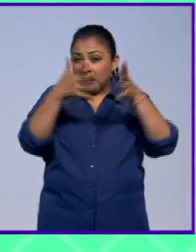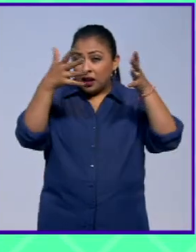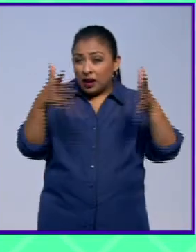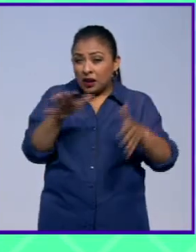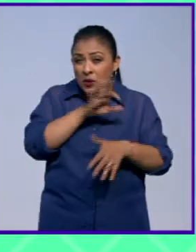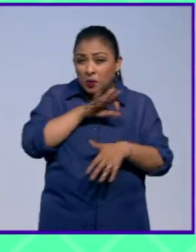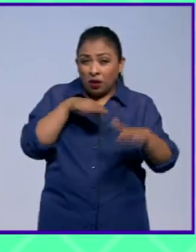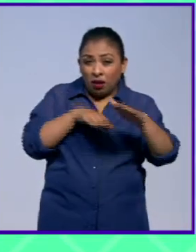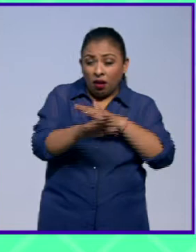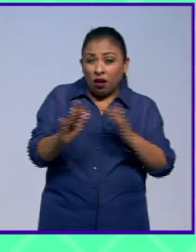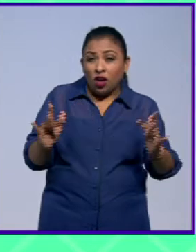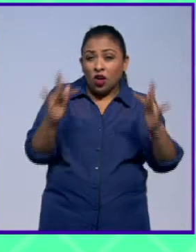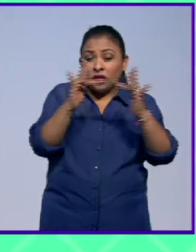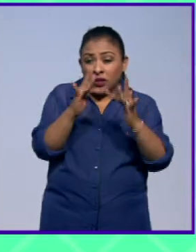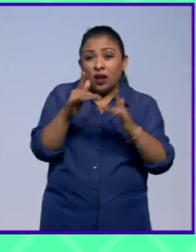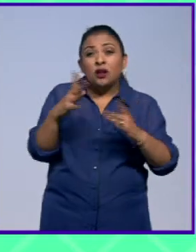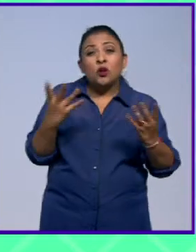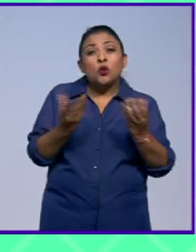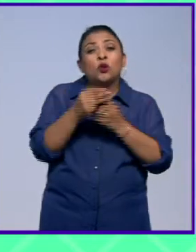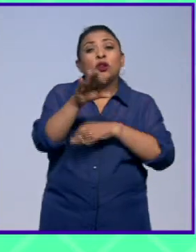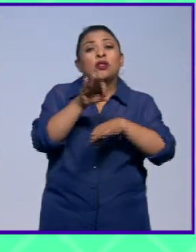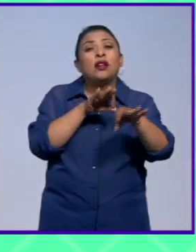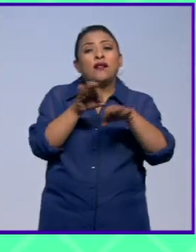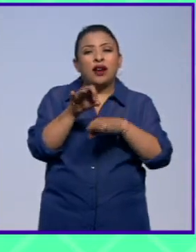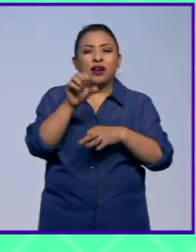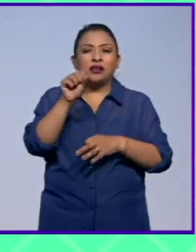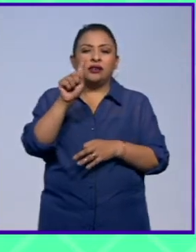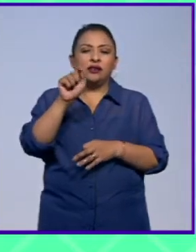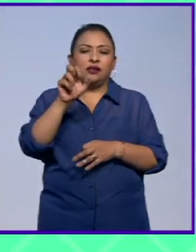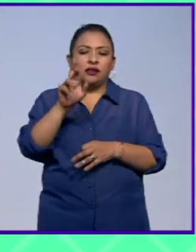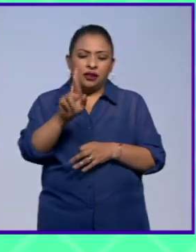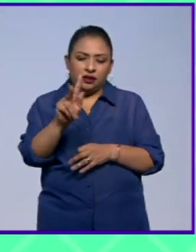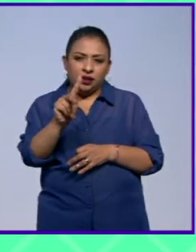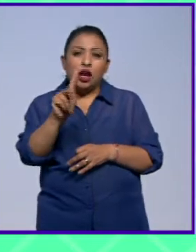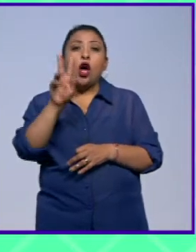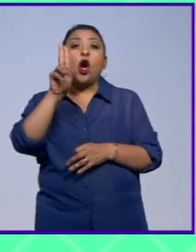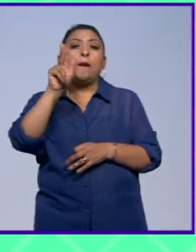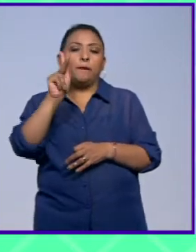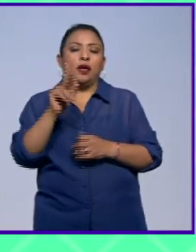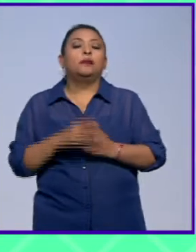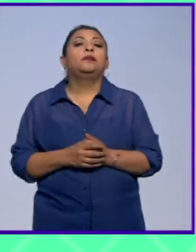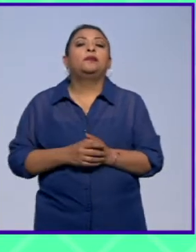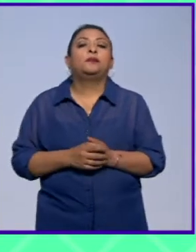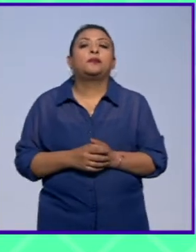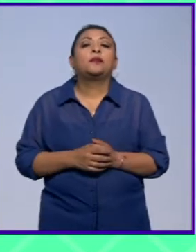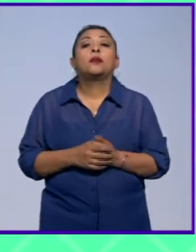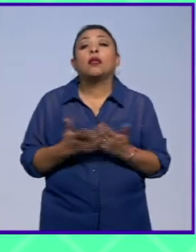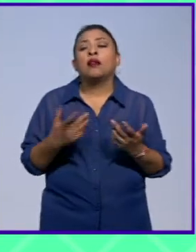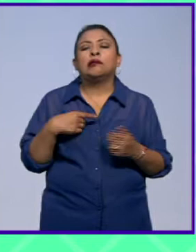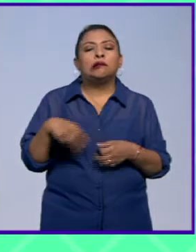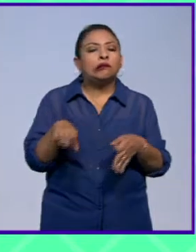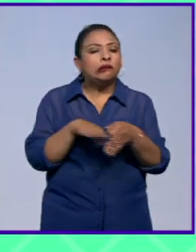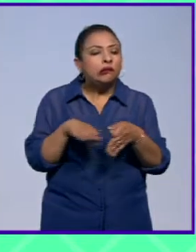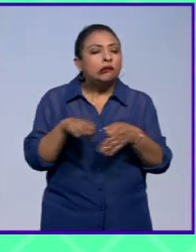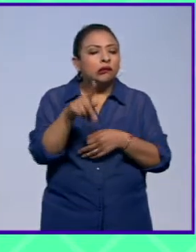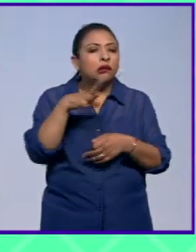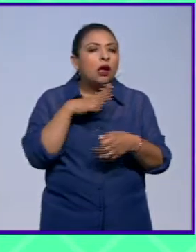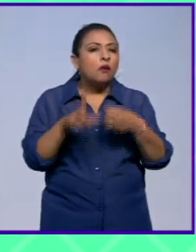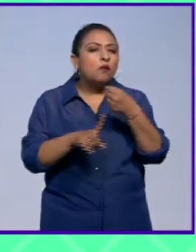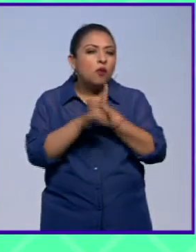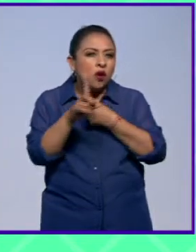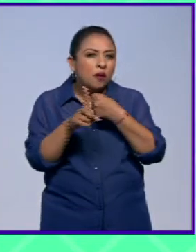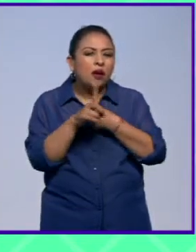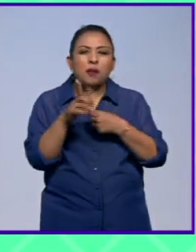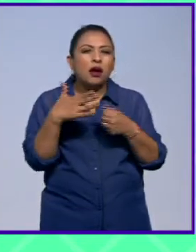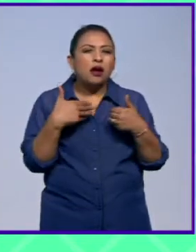pudiera entrar en contacto y trabajar con una start-up es un problema de comprensión de cultura